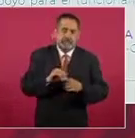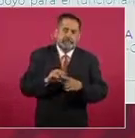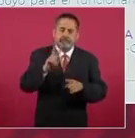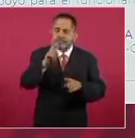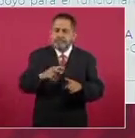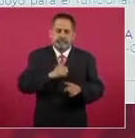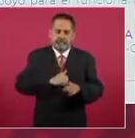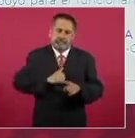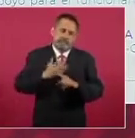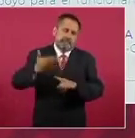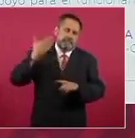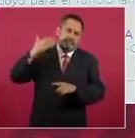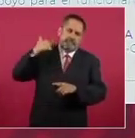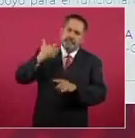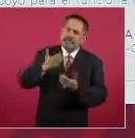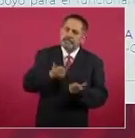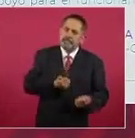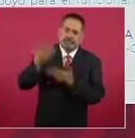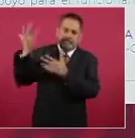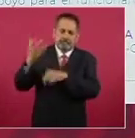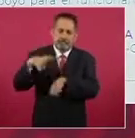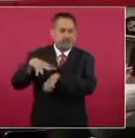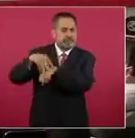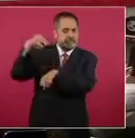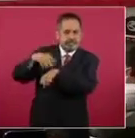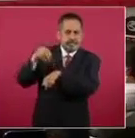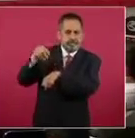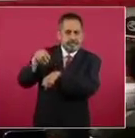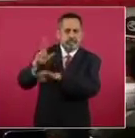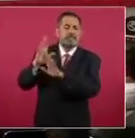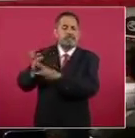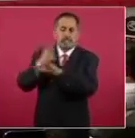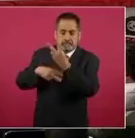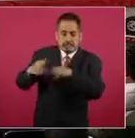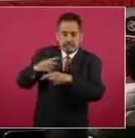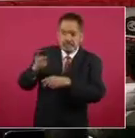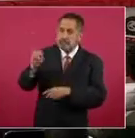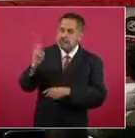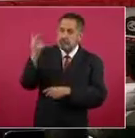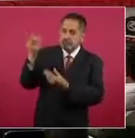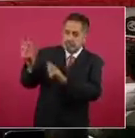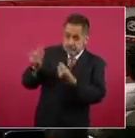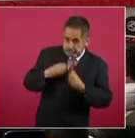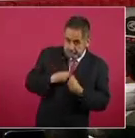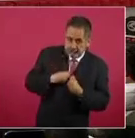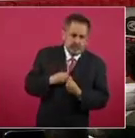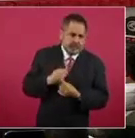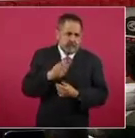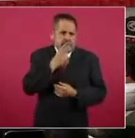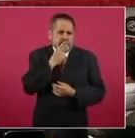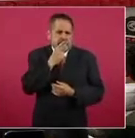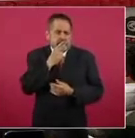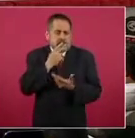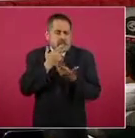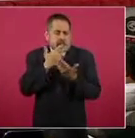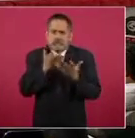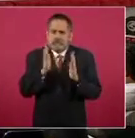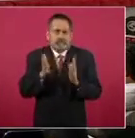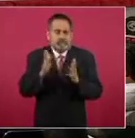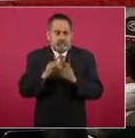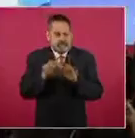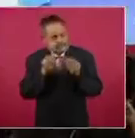pasados fue llevado hacia este país y ahora ha sido devuelto al